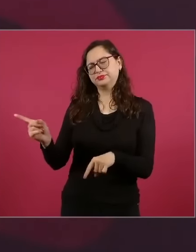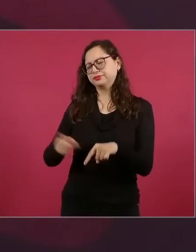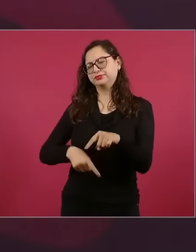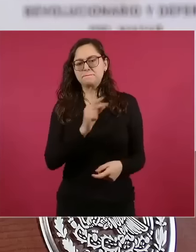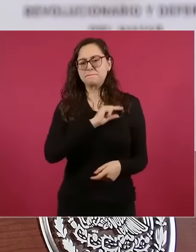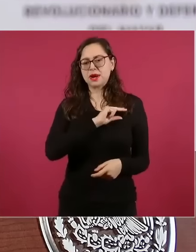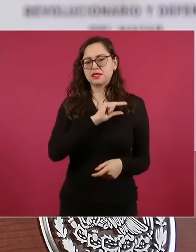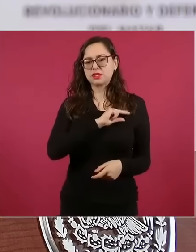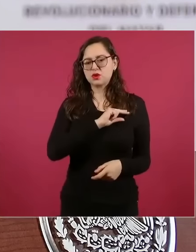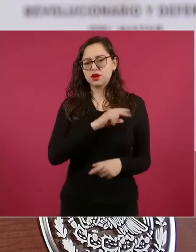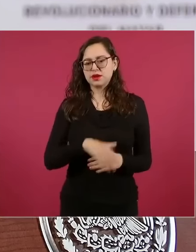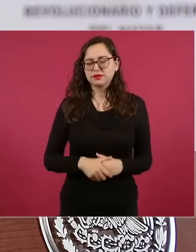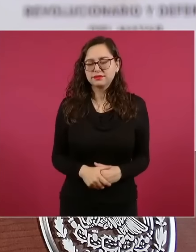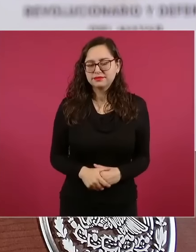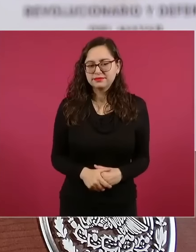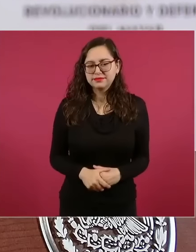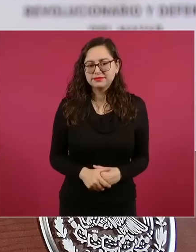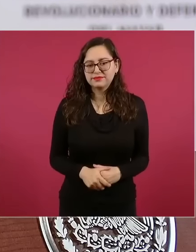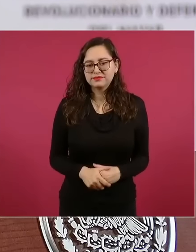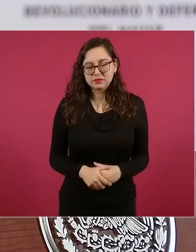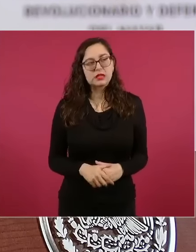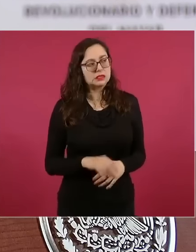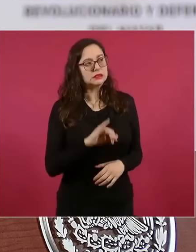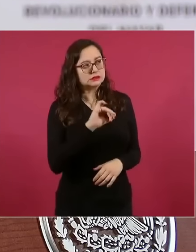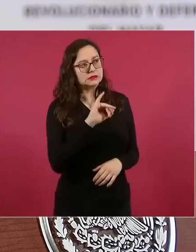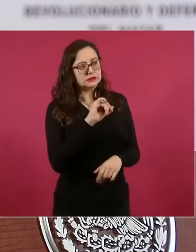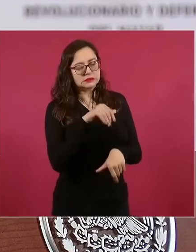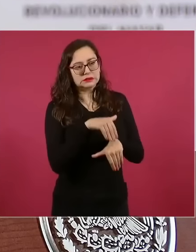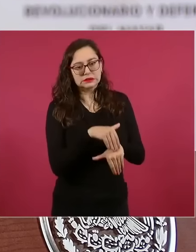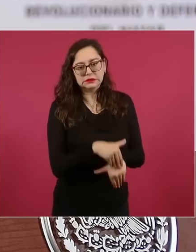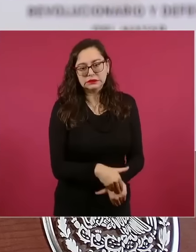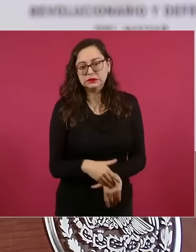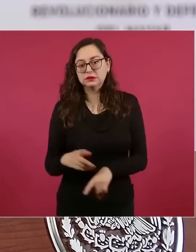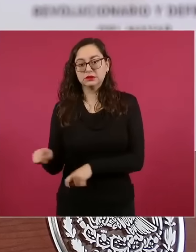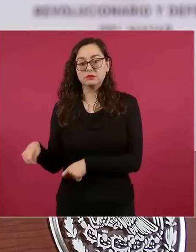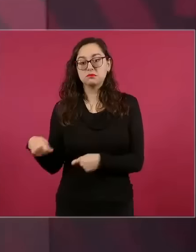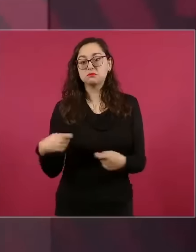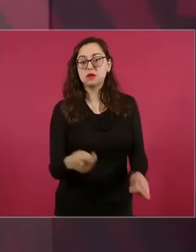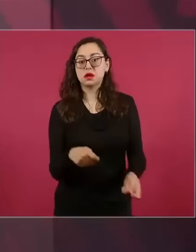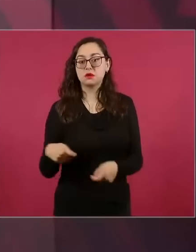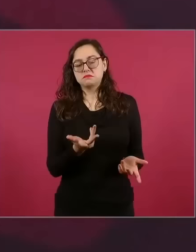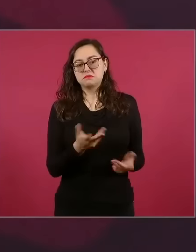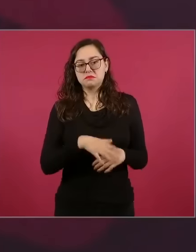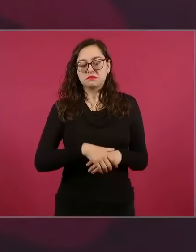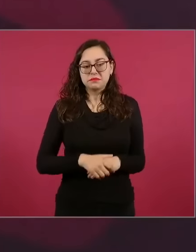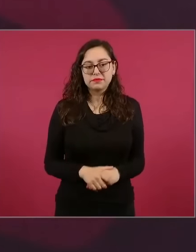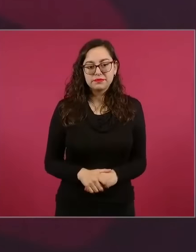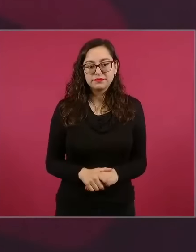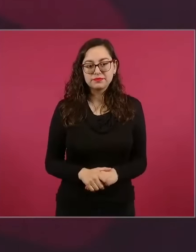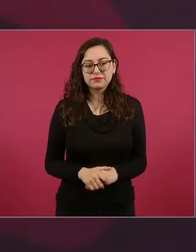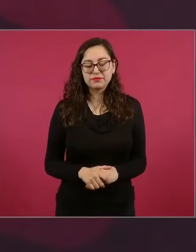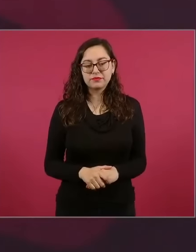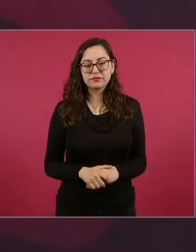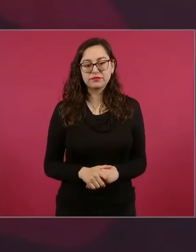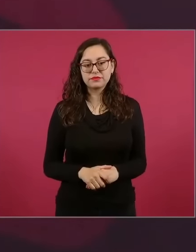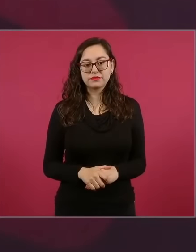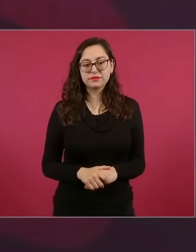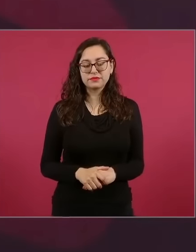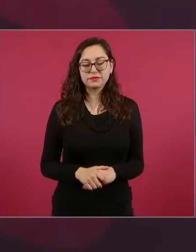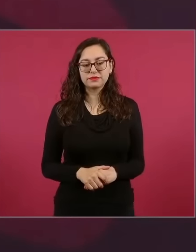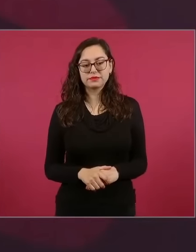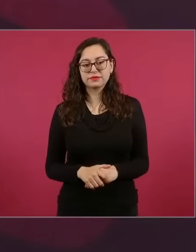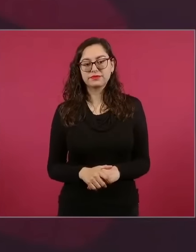los bienes de la nación, del pueblo de México a particulares, a nacionales y a extranjeros. Entonces,